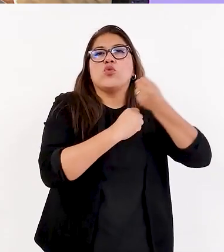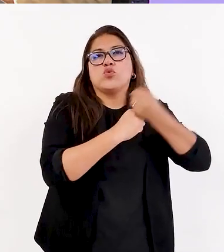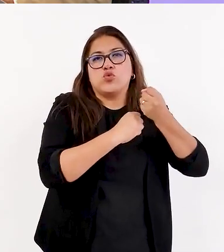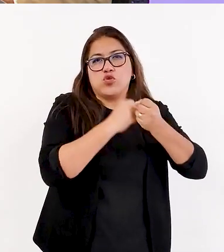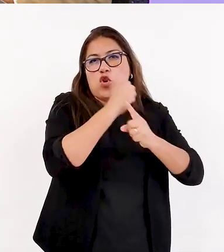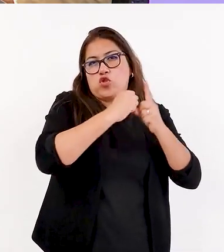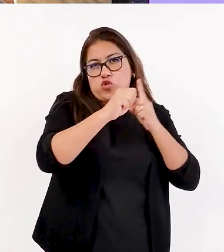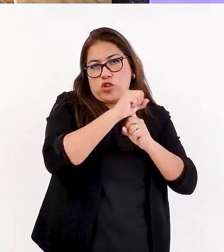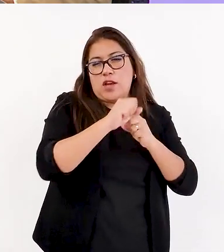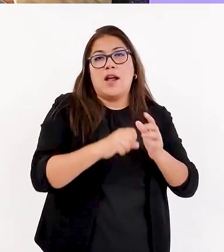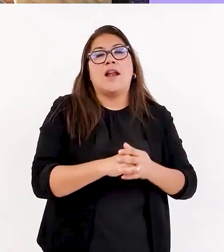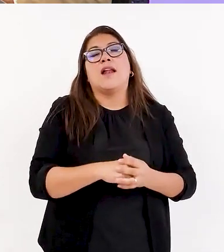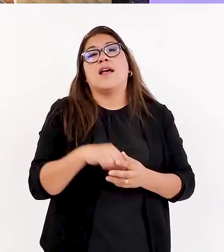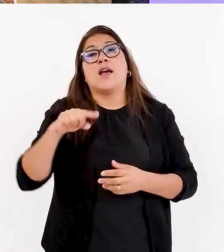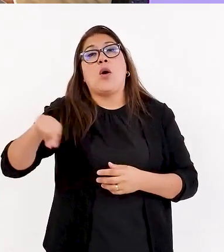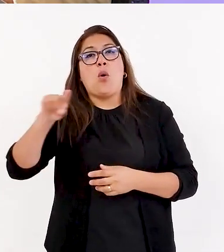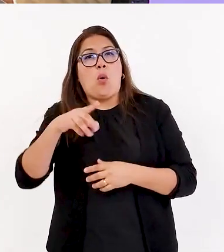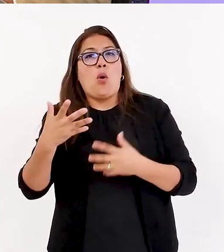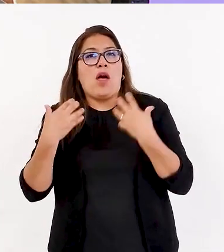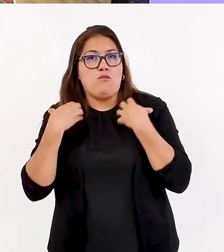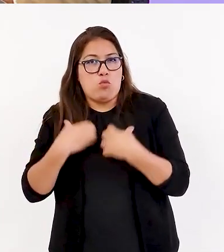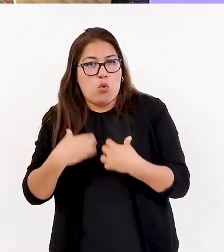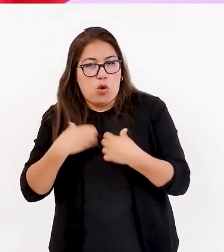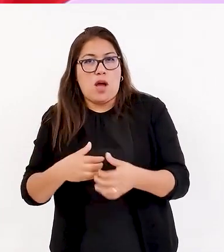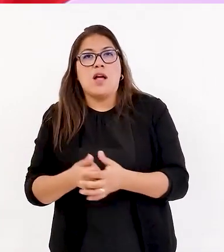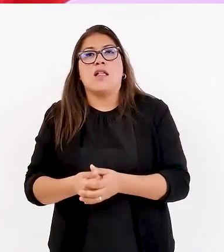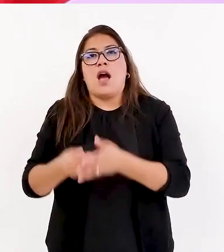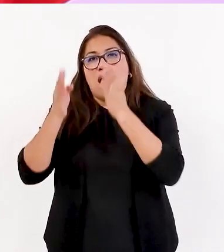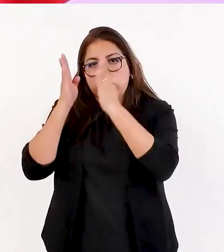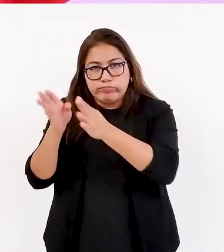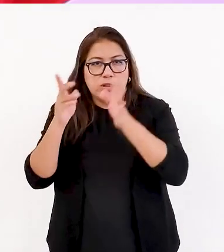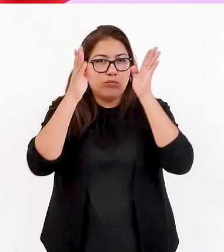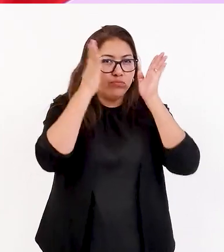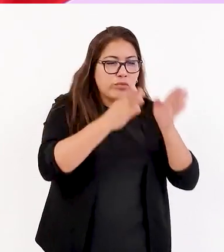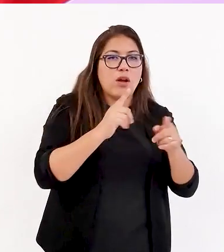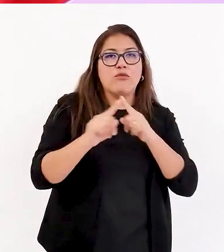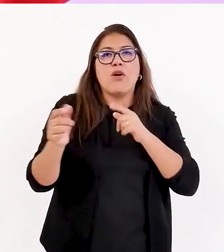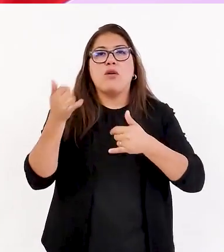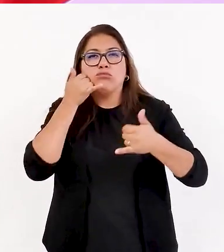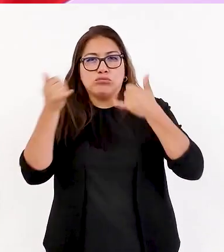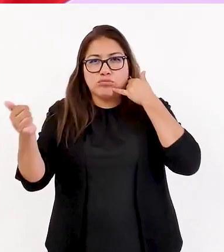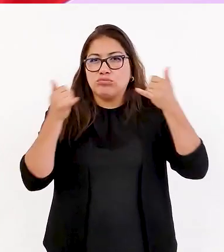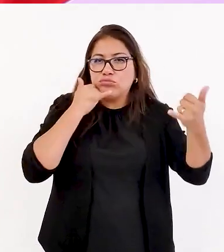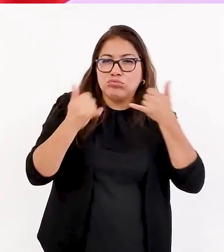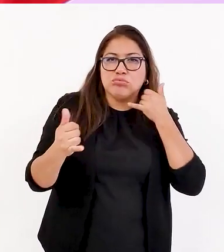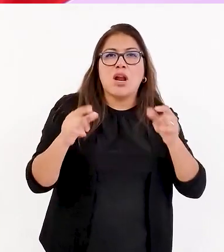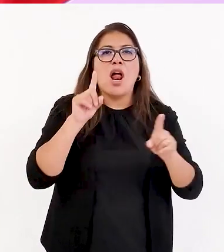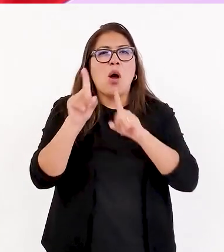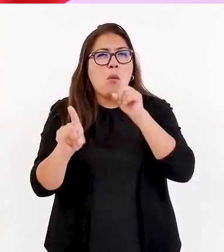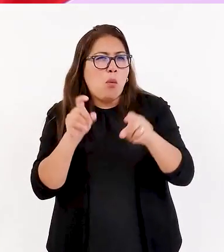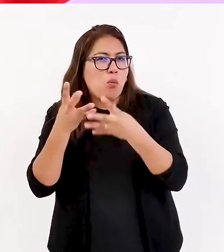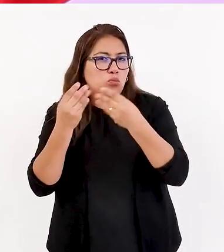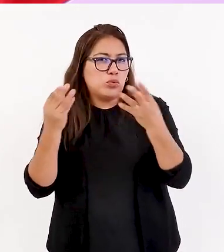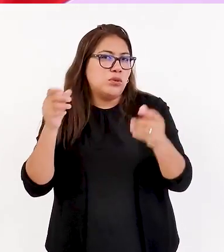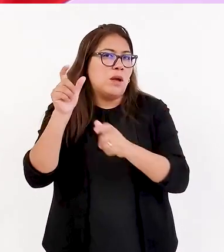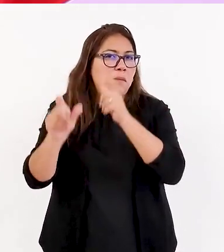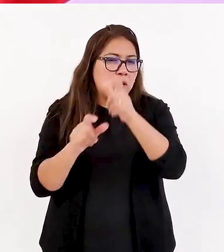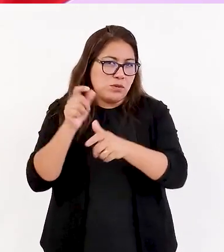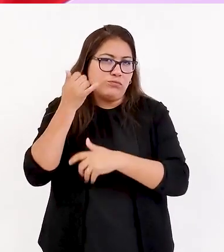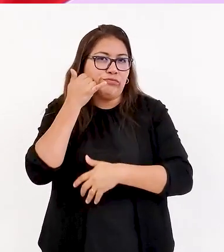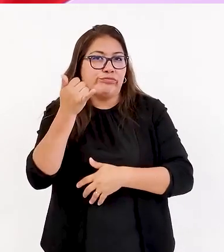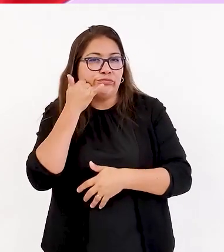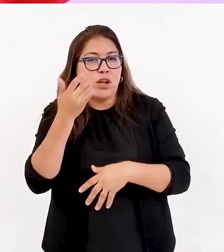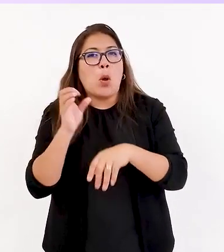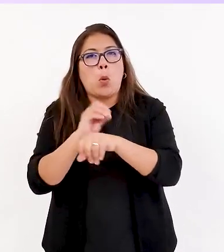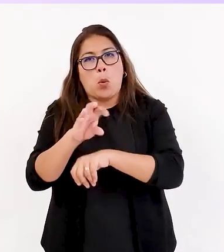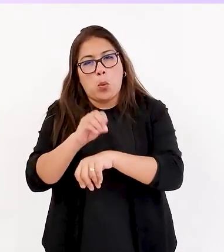hasta de psicología. Entonces, ellos atienden, ya sean los teléfonos o las consultas personales y orientan un poco